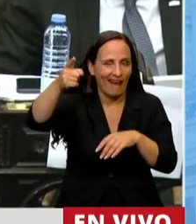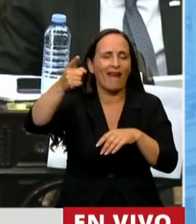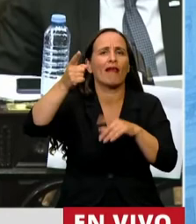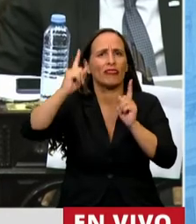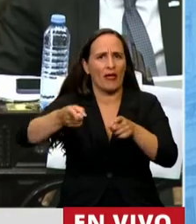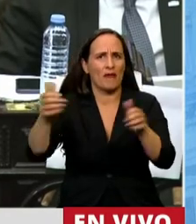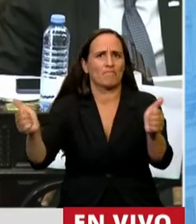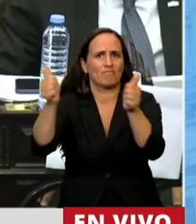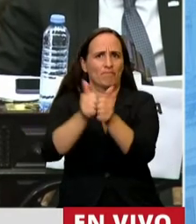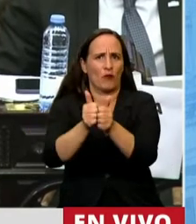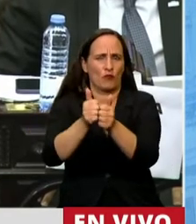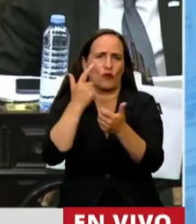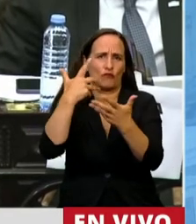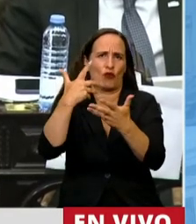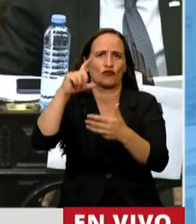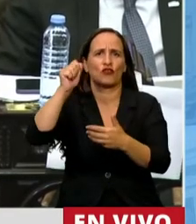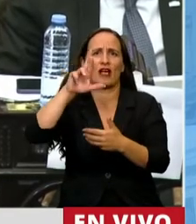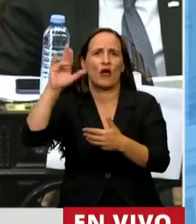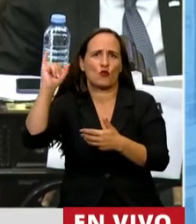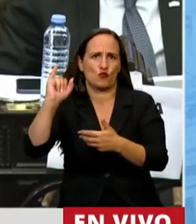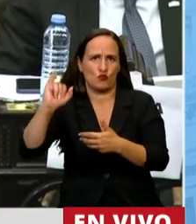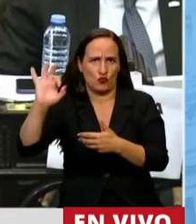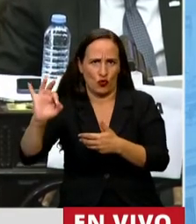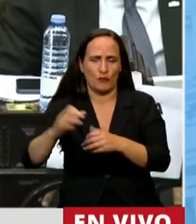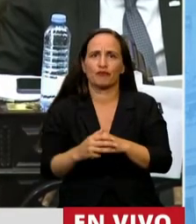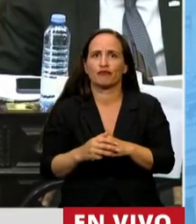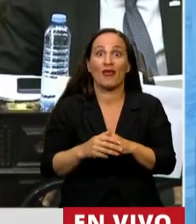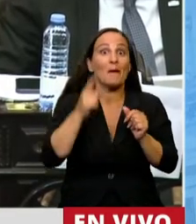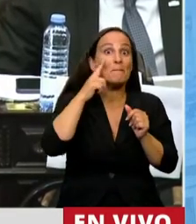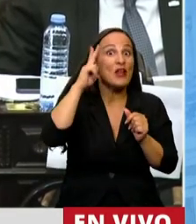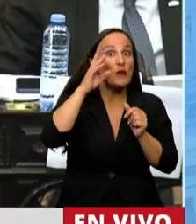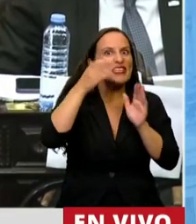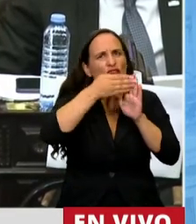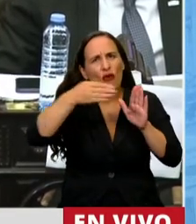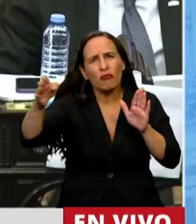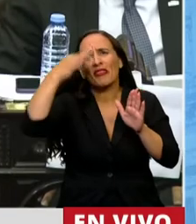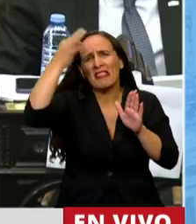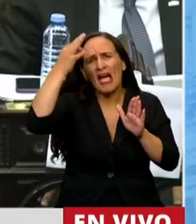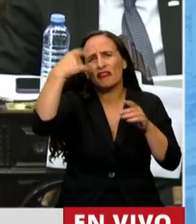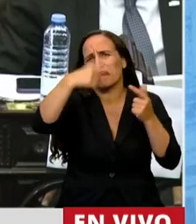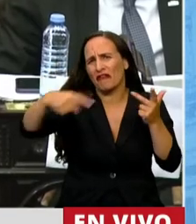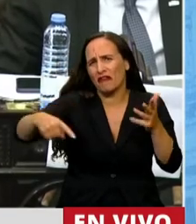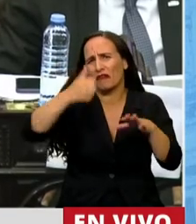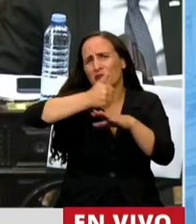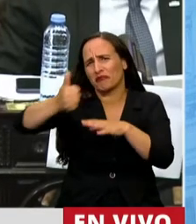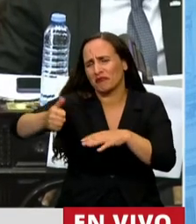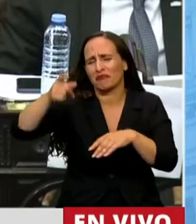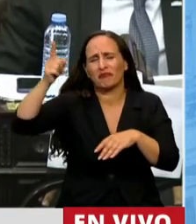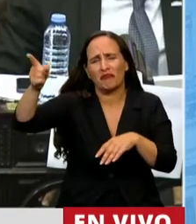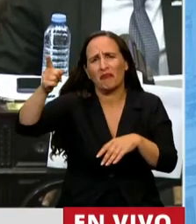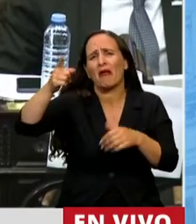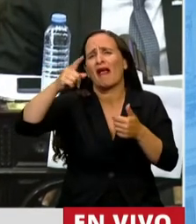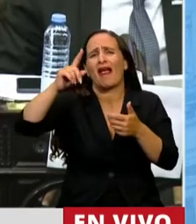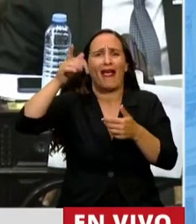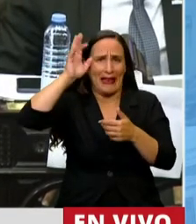Caruso. Con el Nuevo Siglo se presenta en otros teatros como el de Roma, los de Roma,